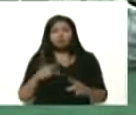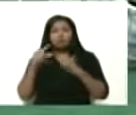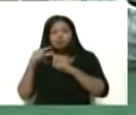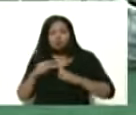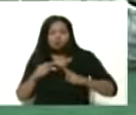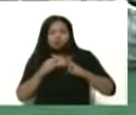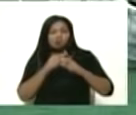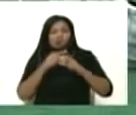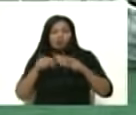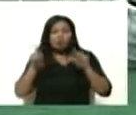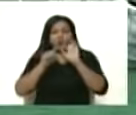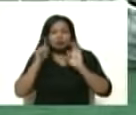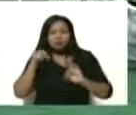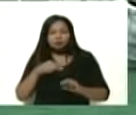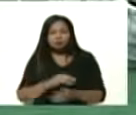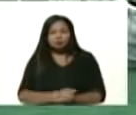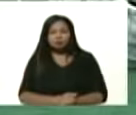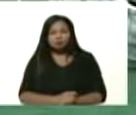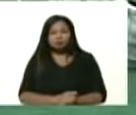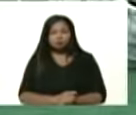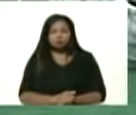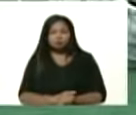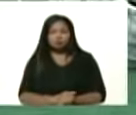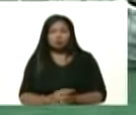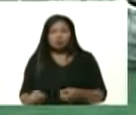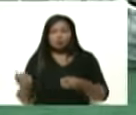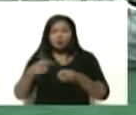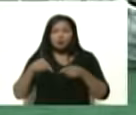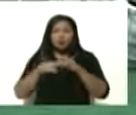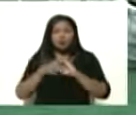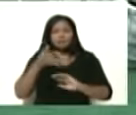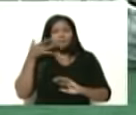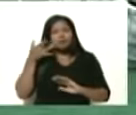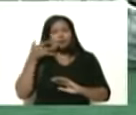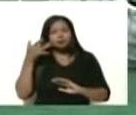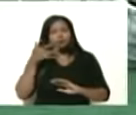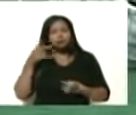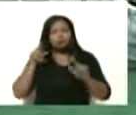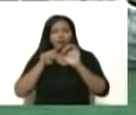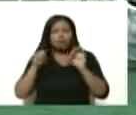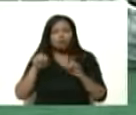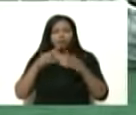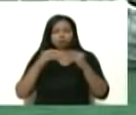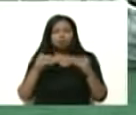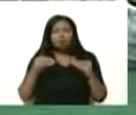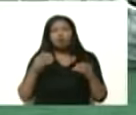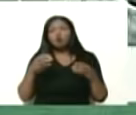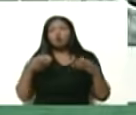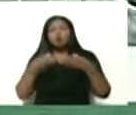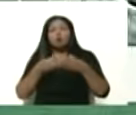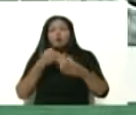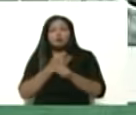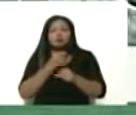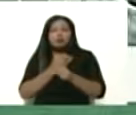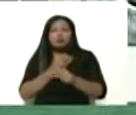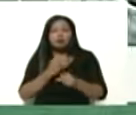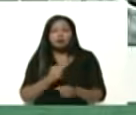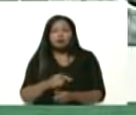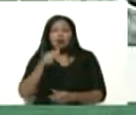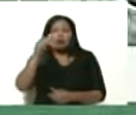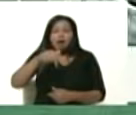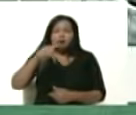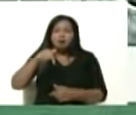y reiterar reafirmar la admiración a toda la clase trabajadora aquí en José